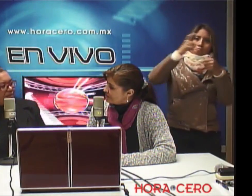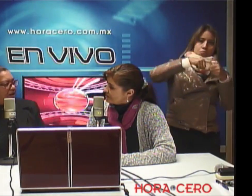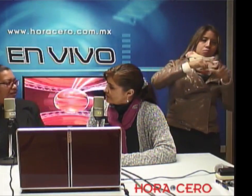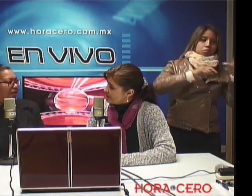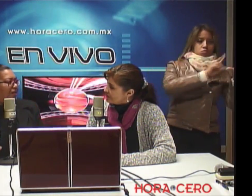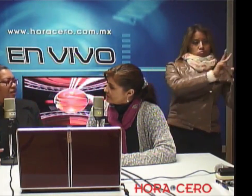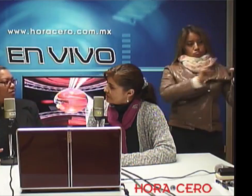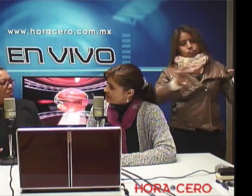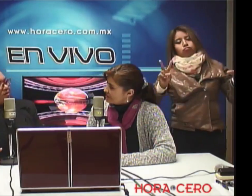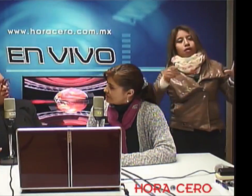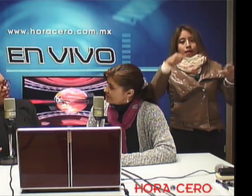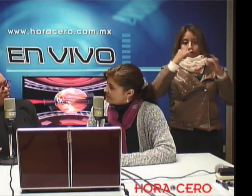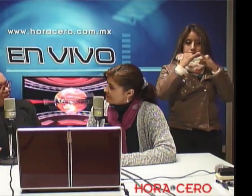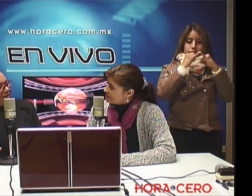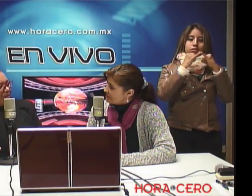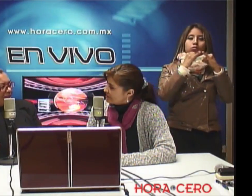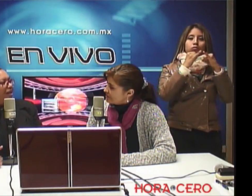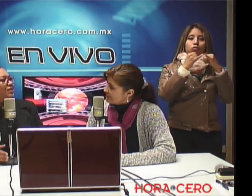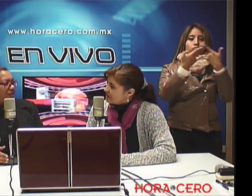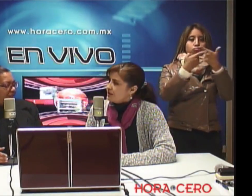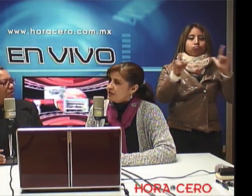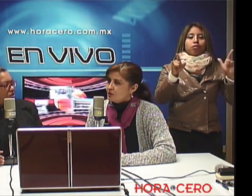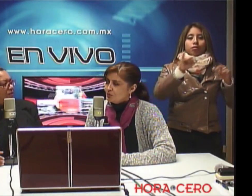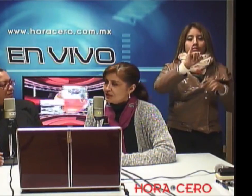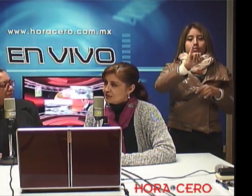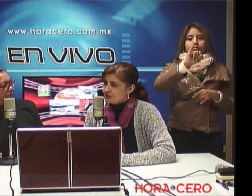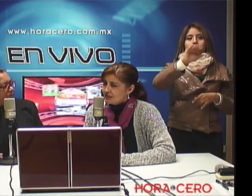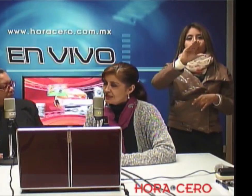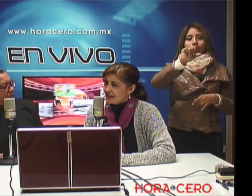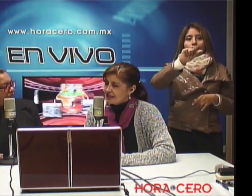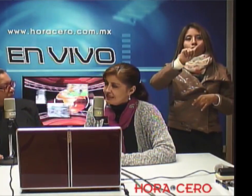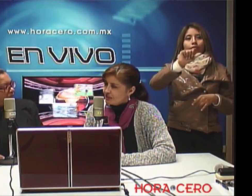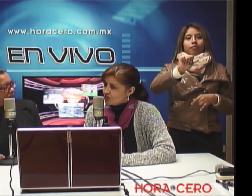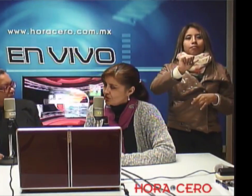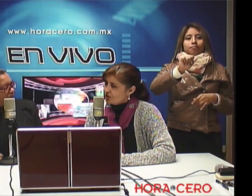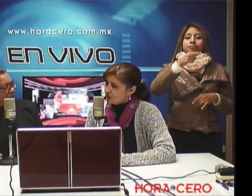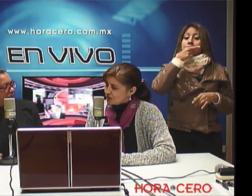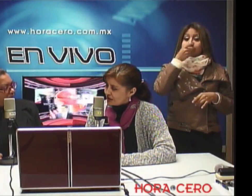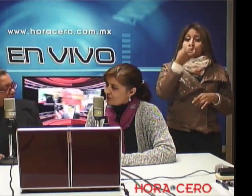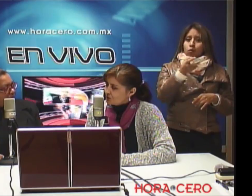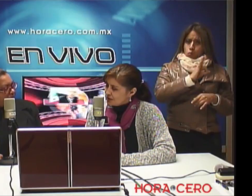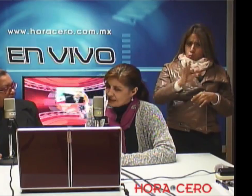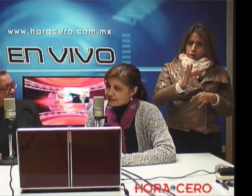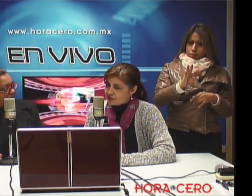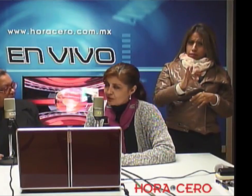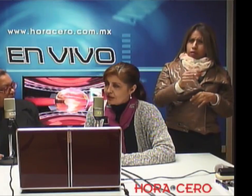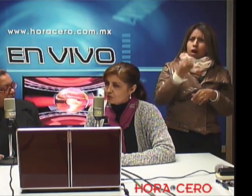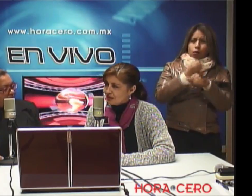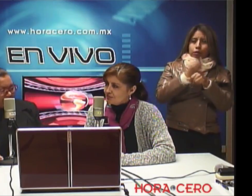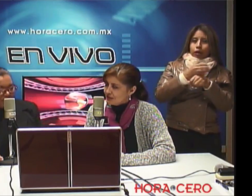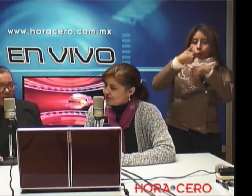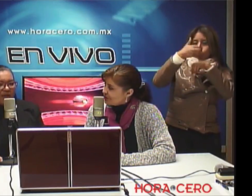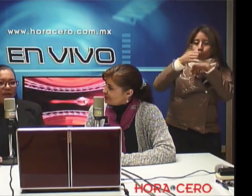lunes a viernes. Entonces, estamos abiertos desde 9 de la mañana a 7 de la noche. ¿No puede repetir la dirección y los teléfonos donde la gente